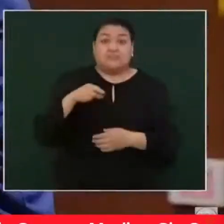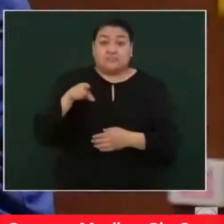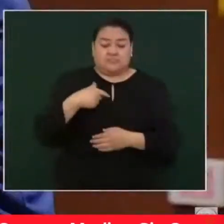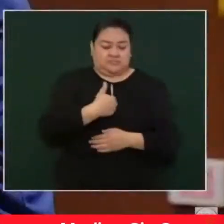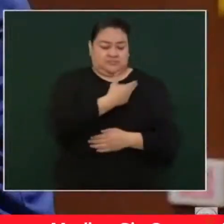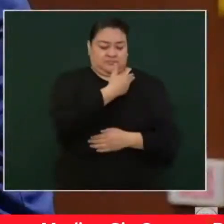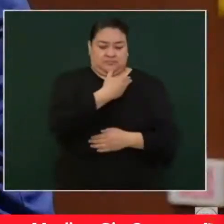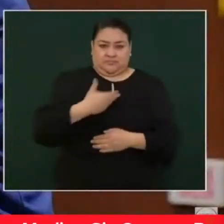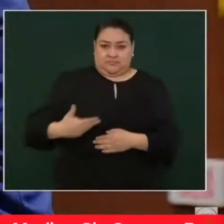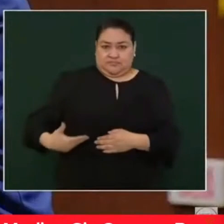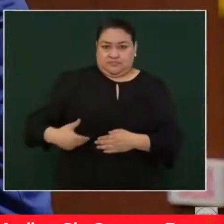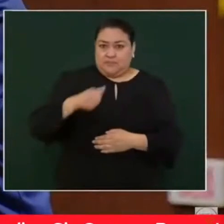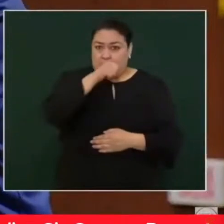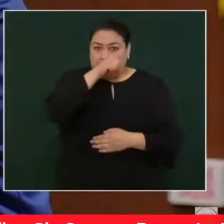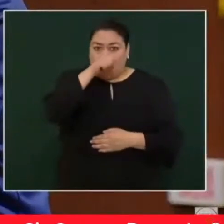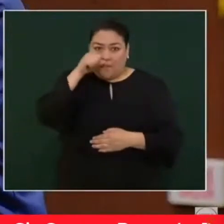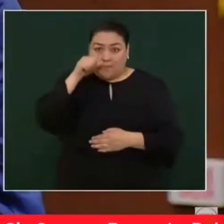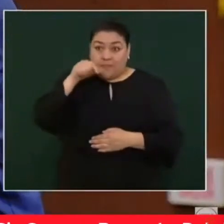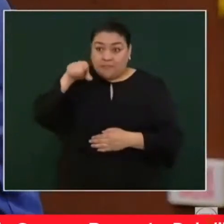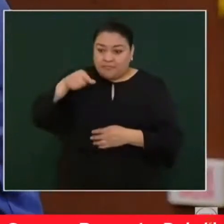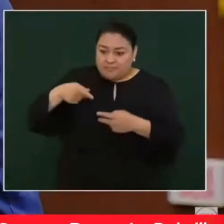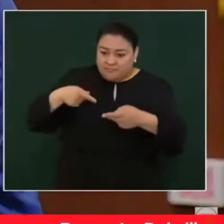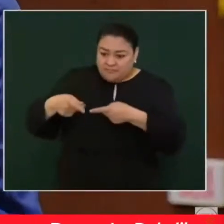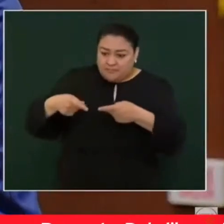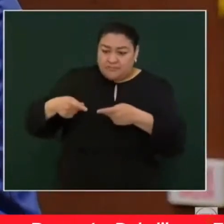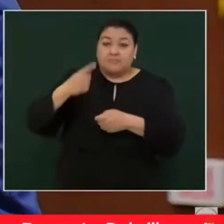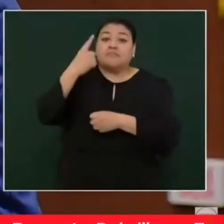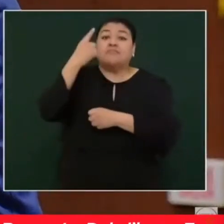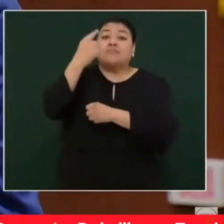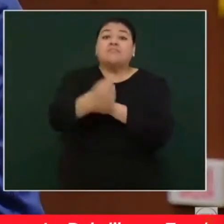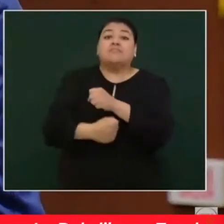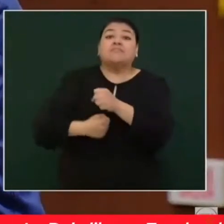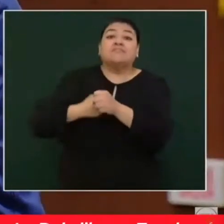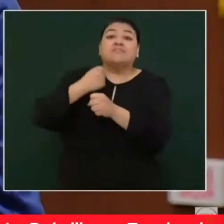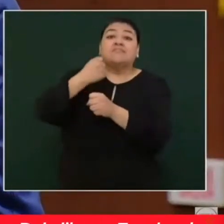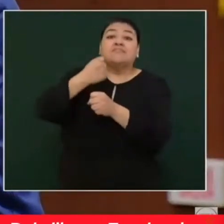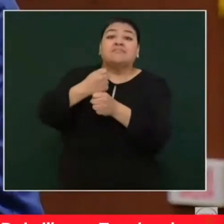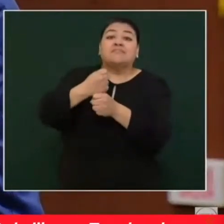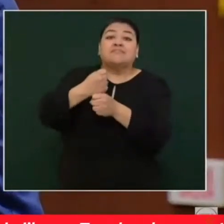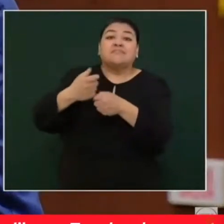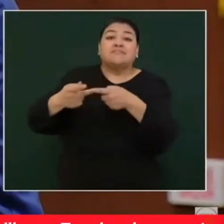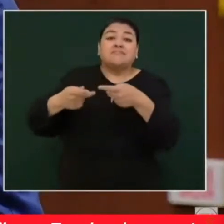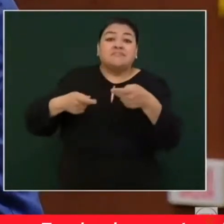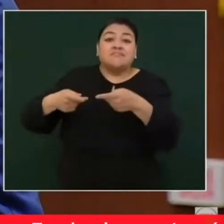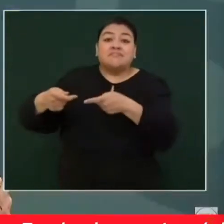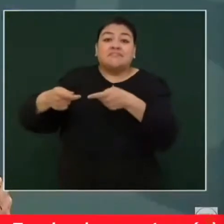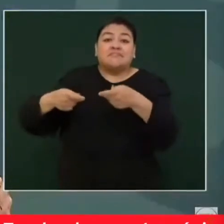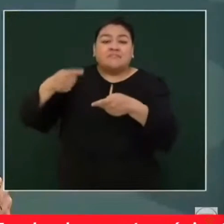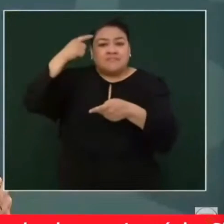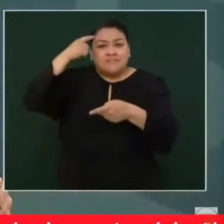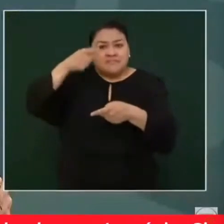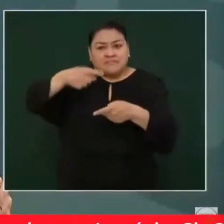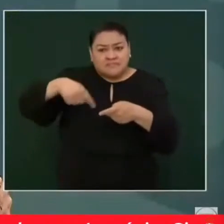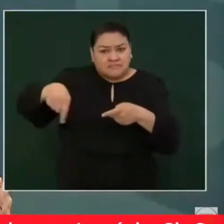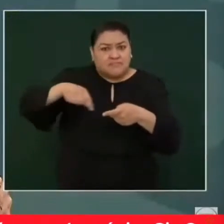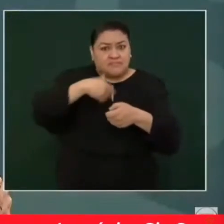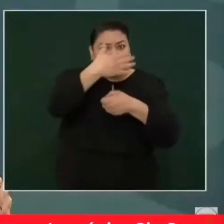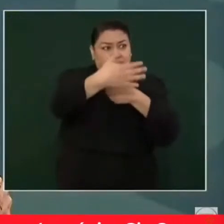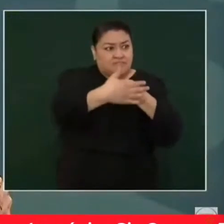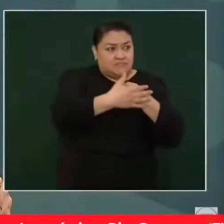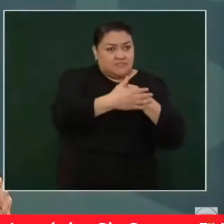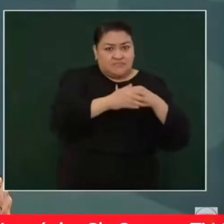contó con tiempo, 12 meses, para preparar la resistencia